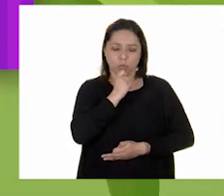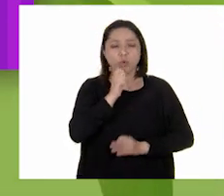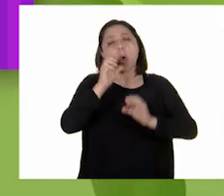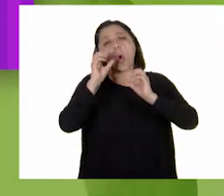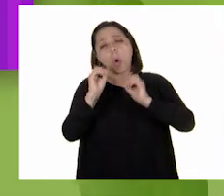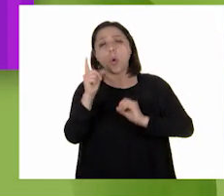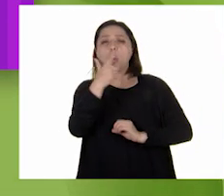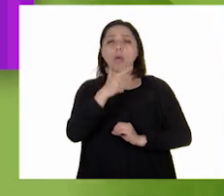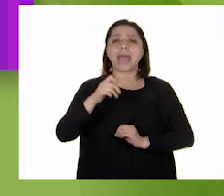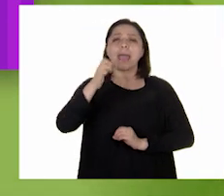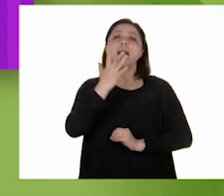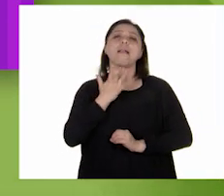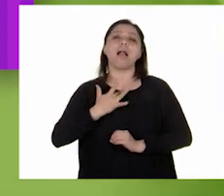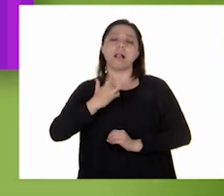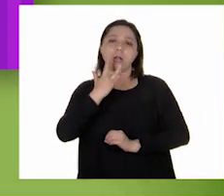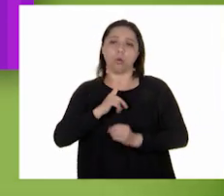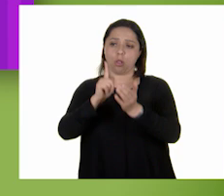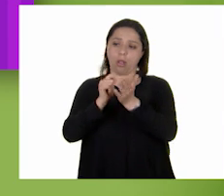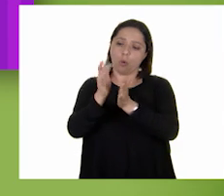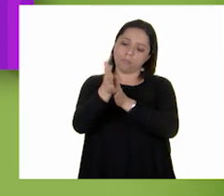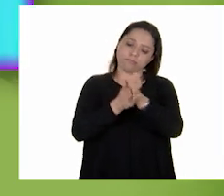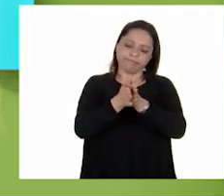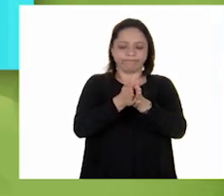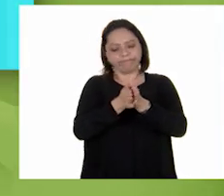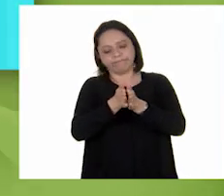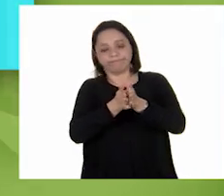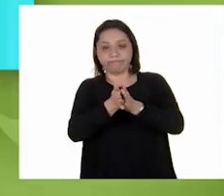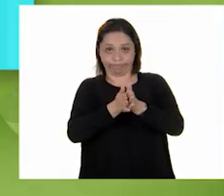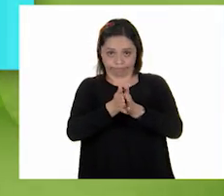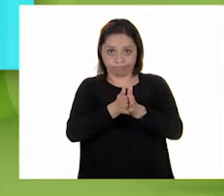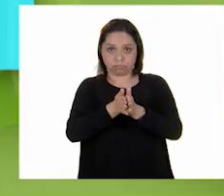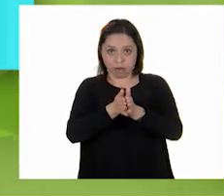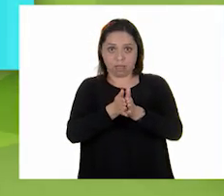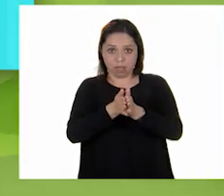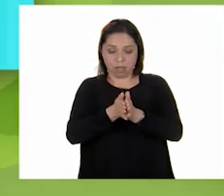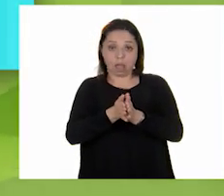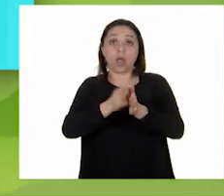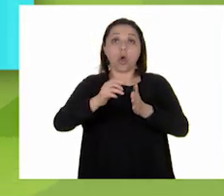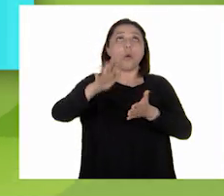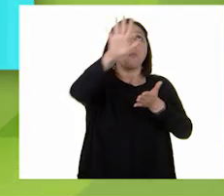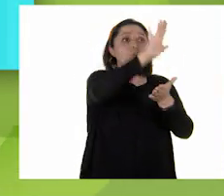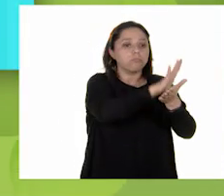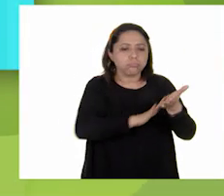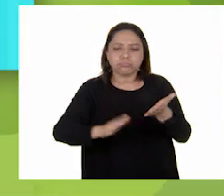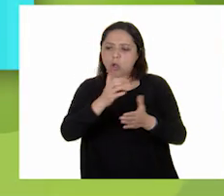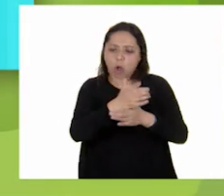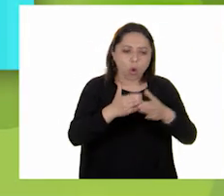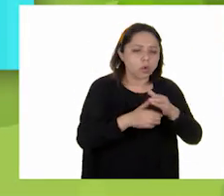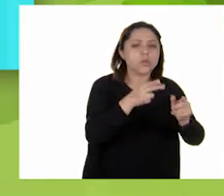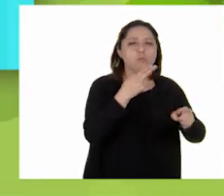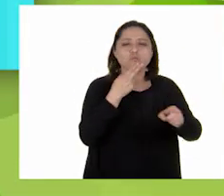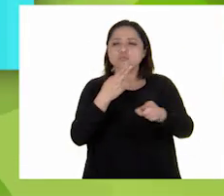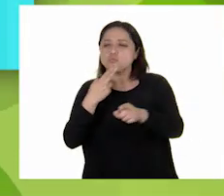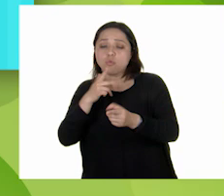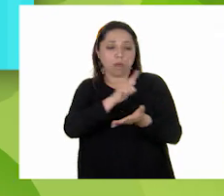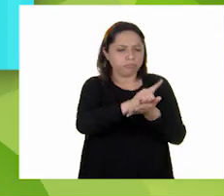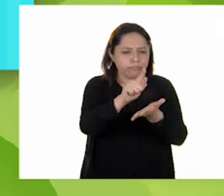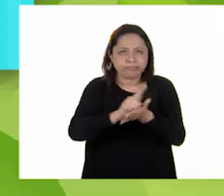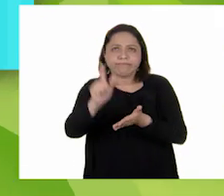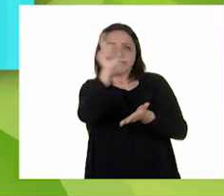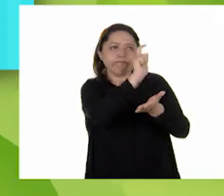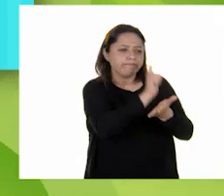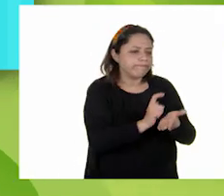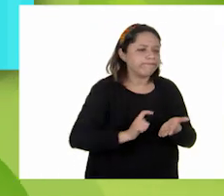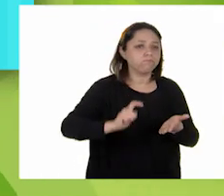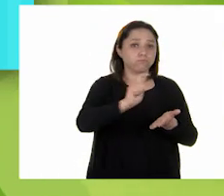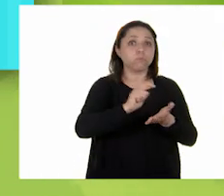aplica desinfectante a base de agua y alcohol. Desinfecta las superficies de los objetos que más utilizas. También